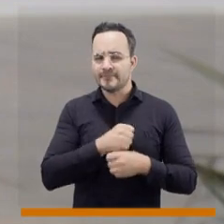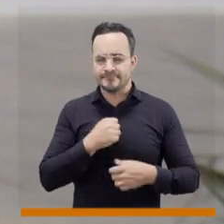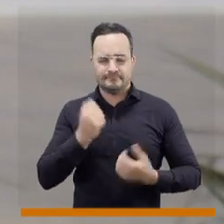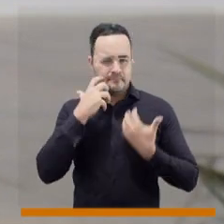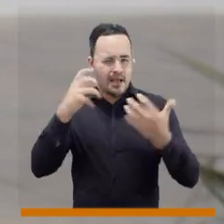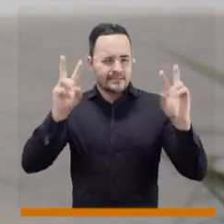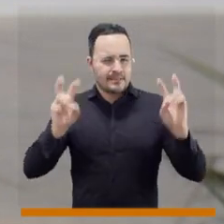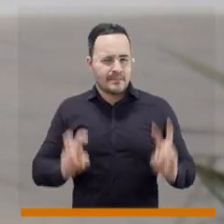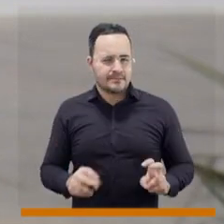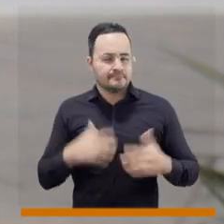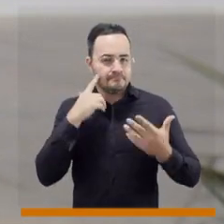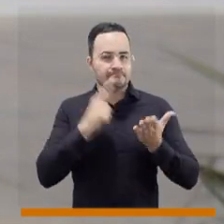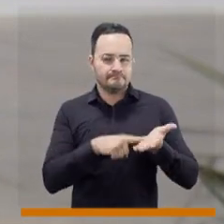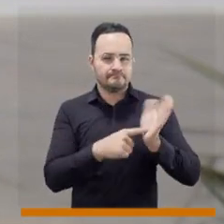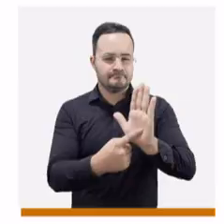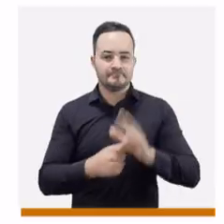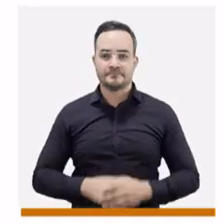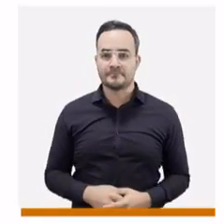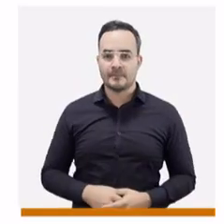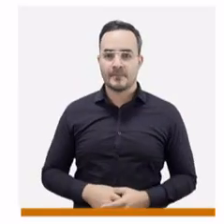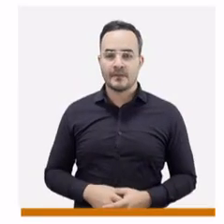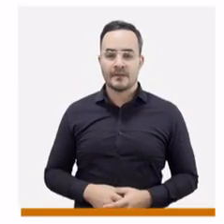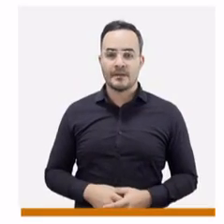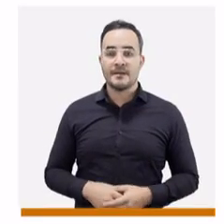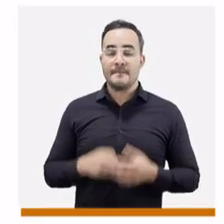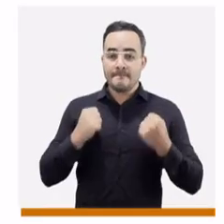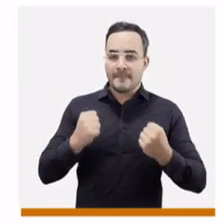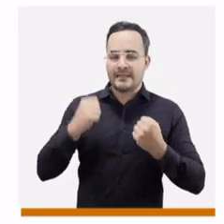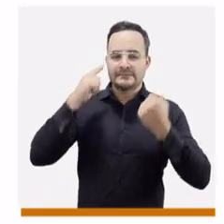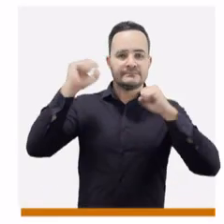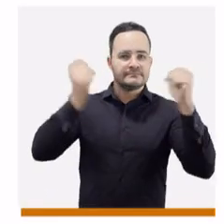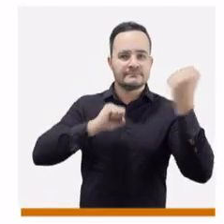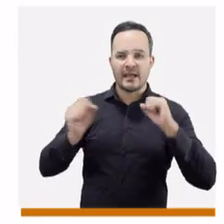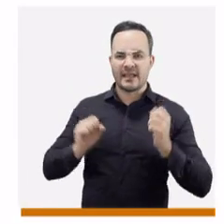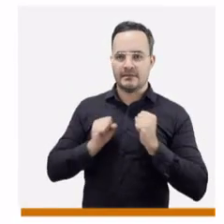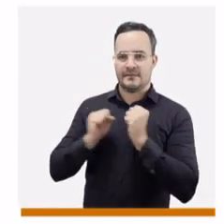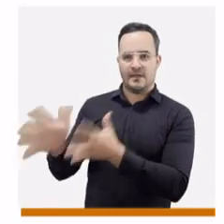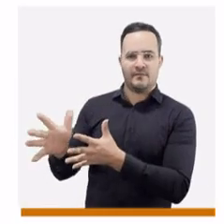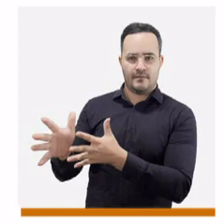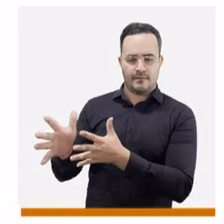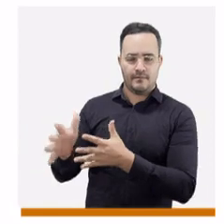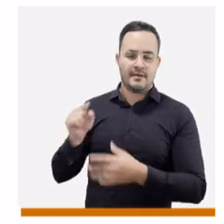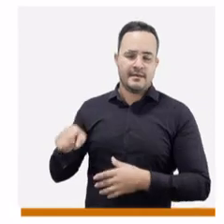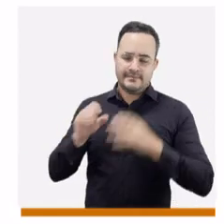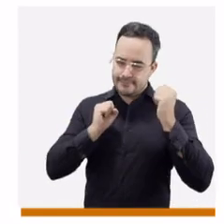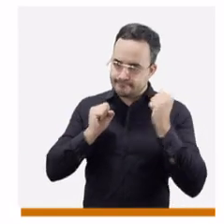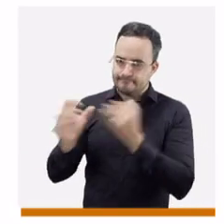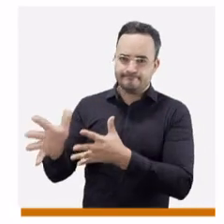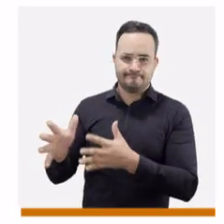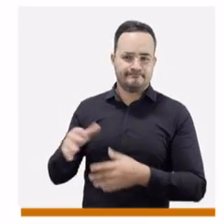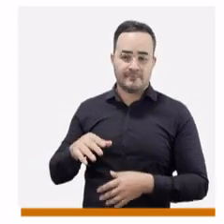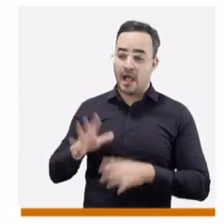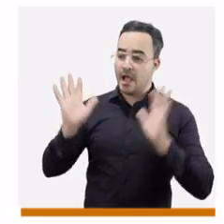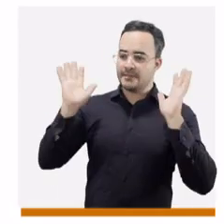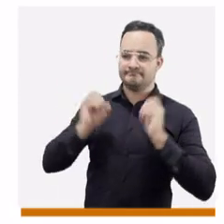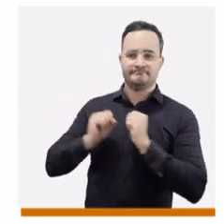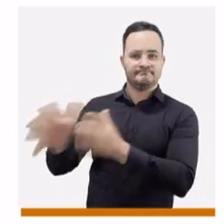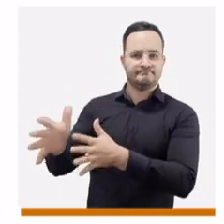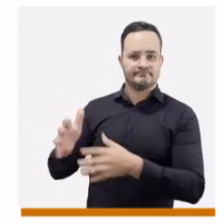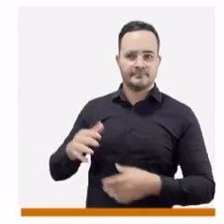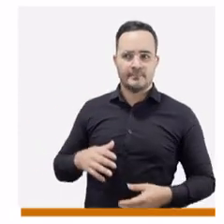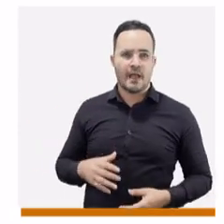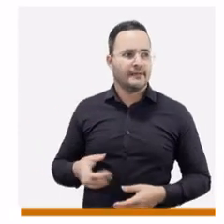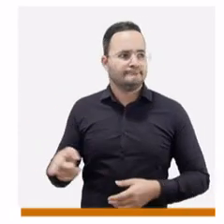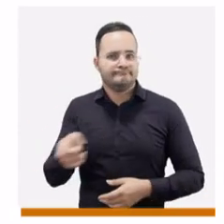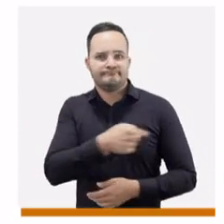¿cuáles son los temas más destacados? El abandono está en la primera preocupación. Pasa por la misma